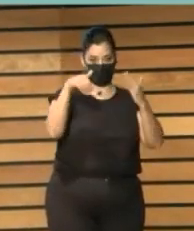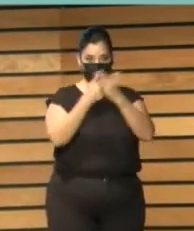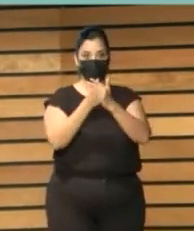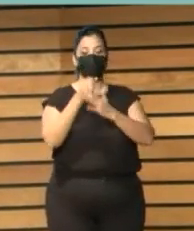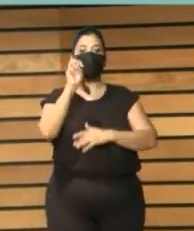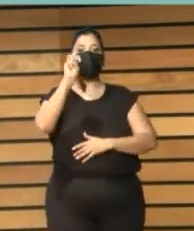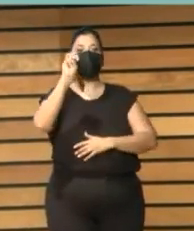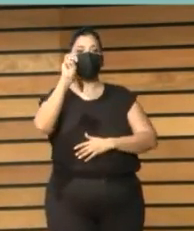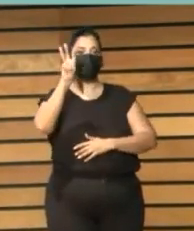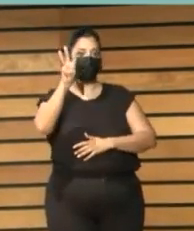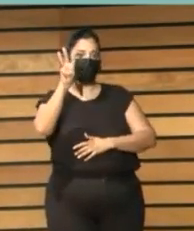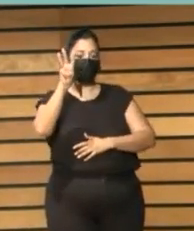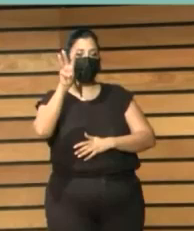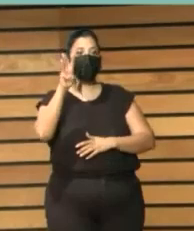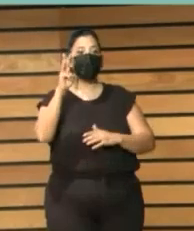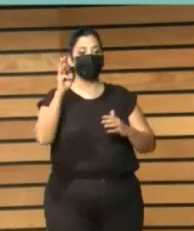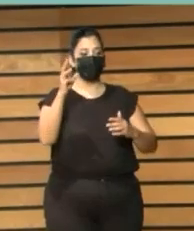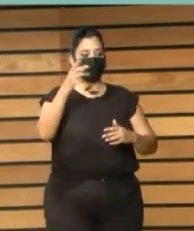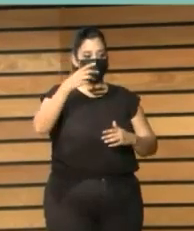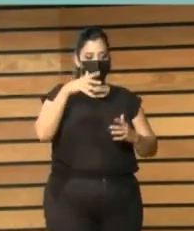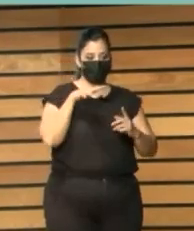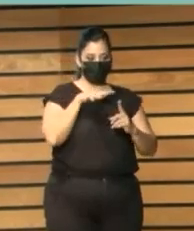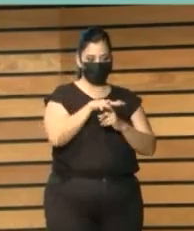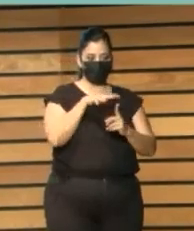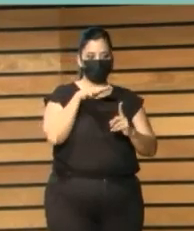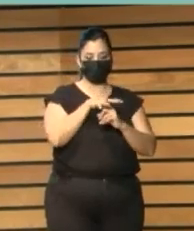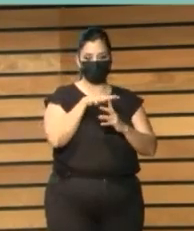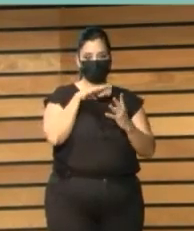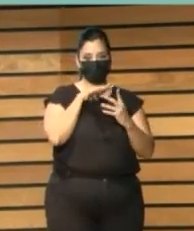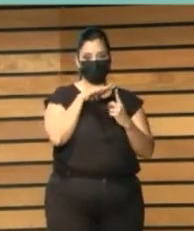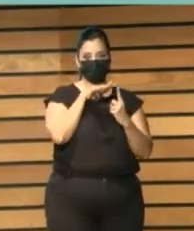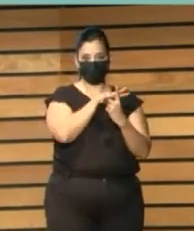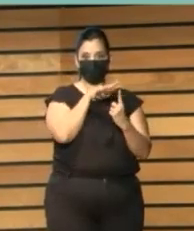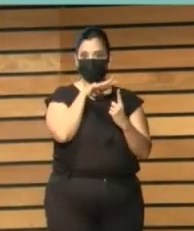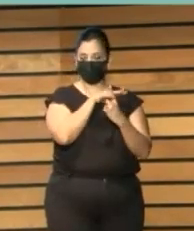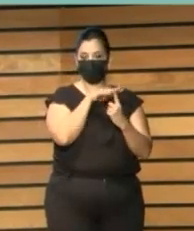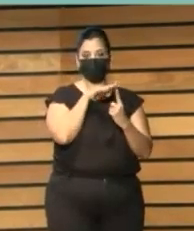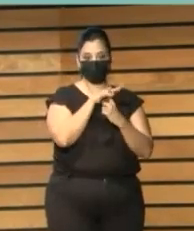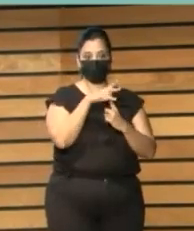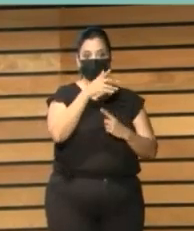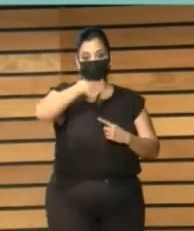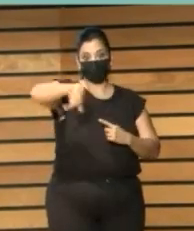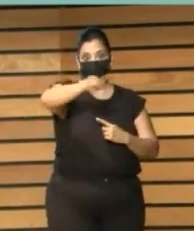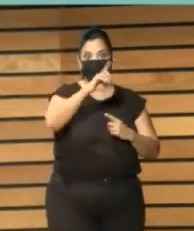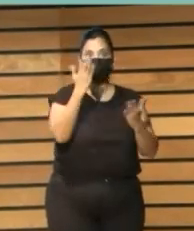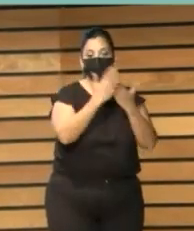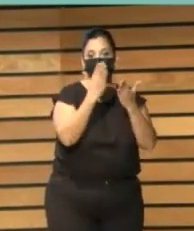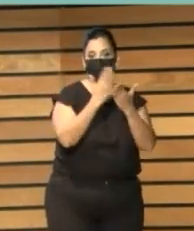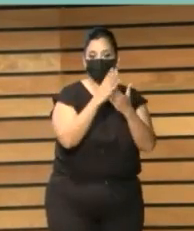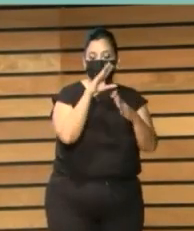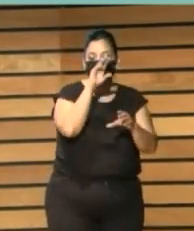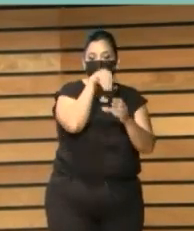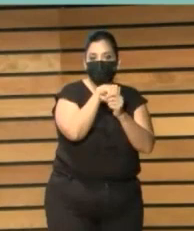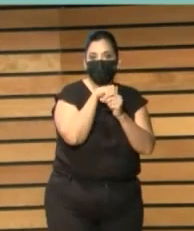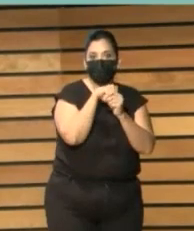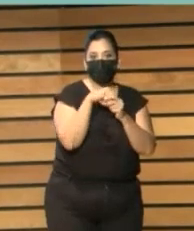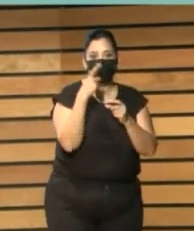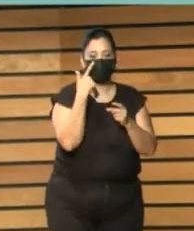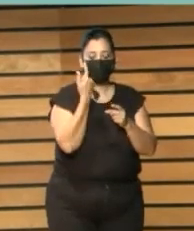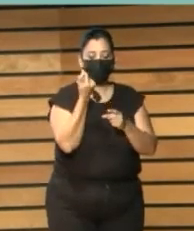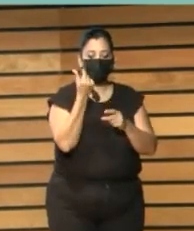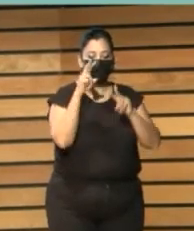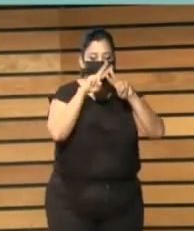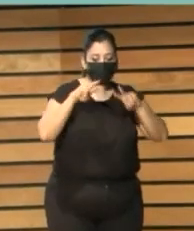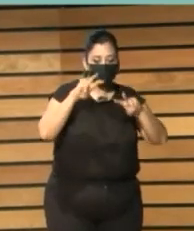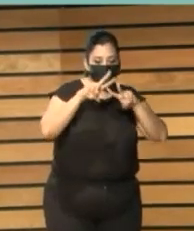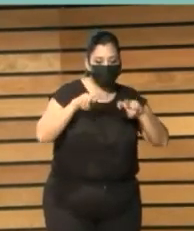en un mundo paralelo absolutamente a la escuela. Cuando descubrimos el foro de Laura Gallego y empezamos a analizar